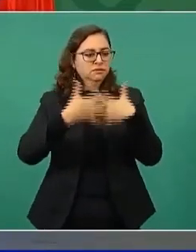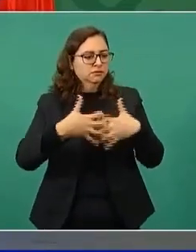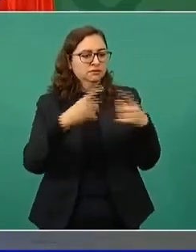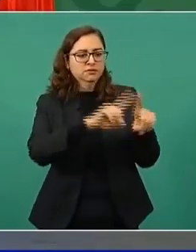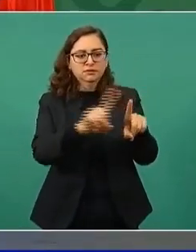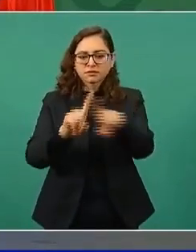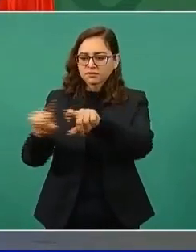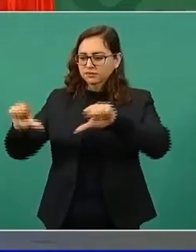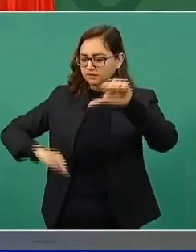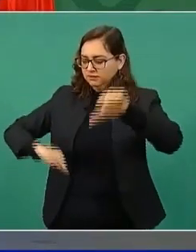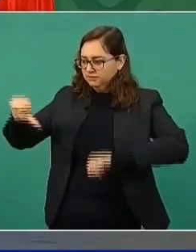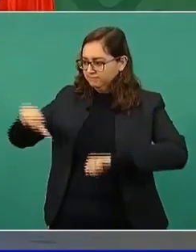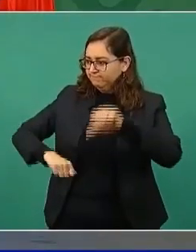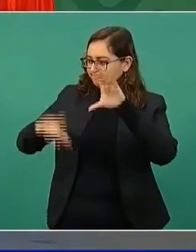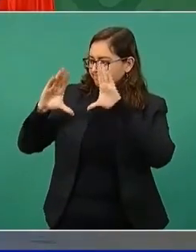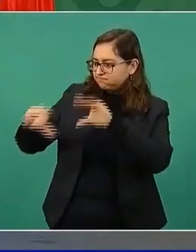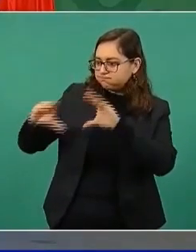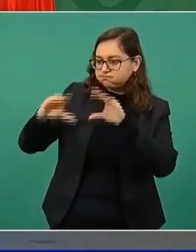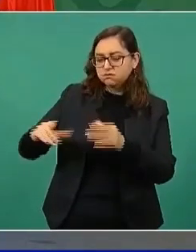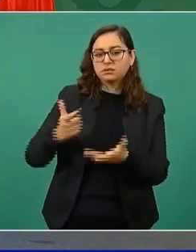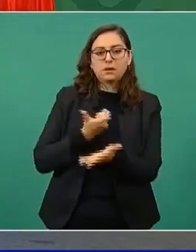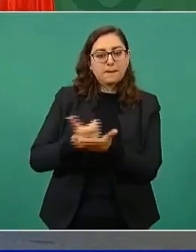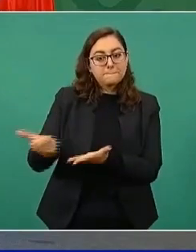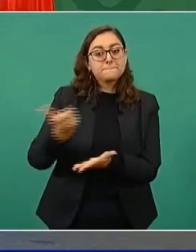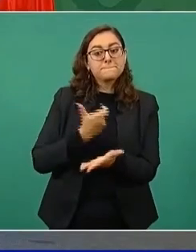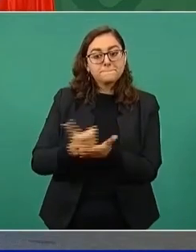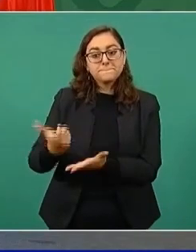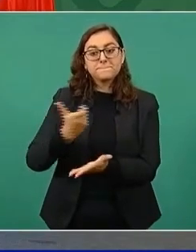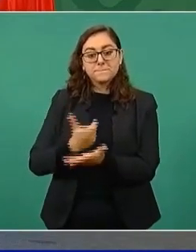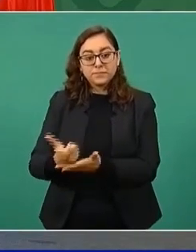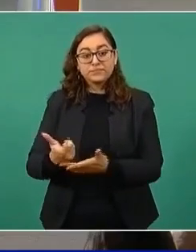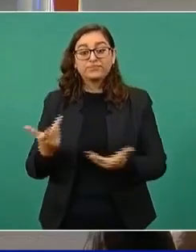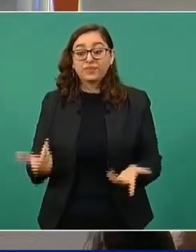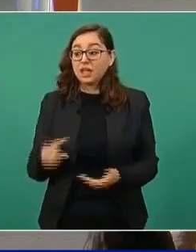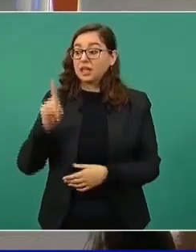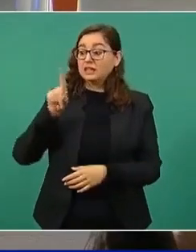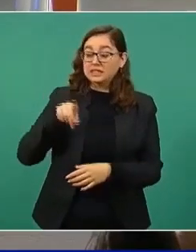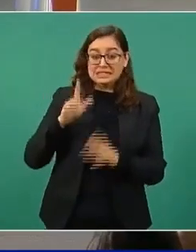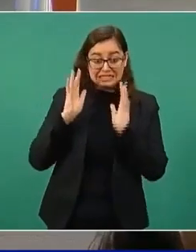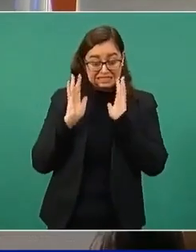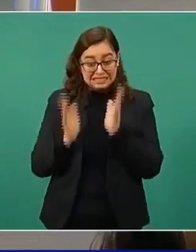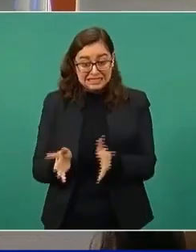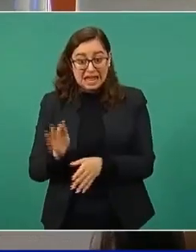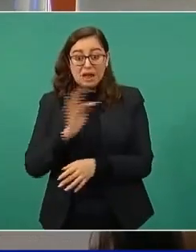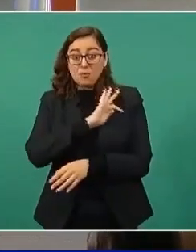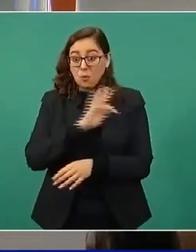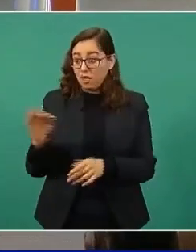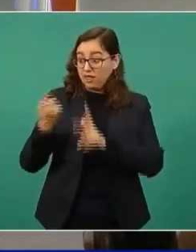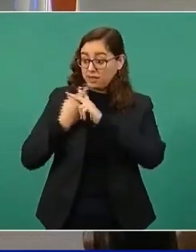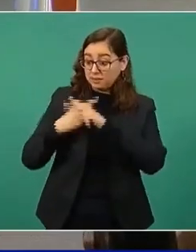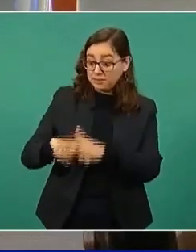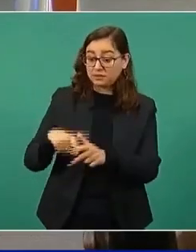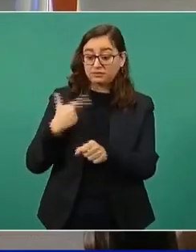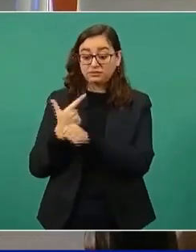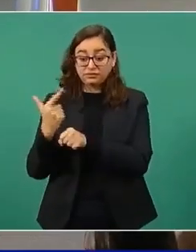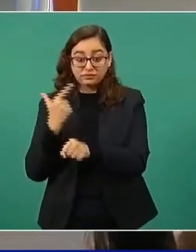actividades productivas y sociales. Si esta acción se aplicara de inmediato en Guatemala,